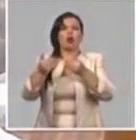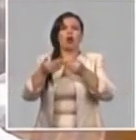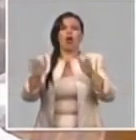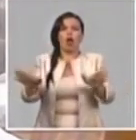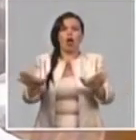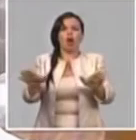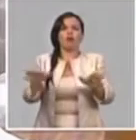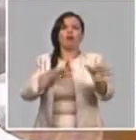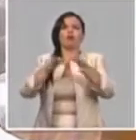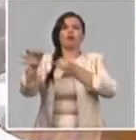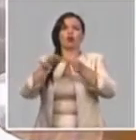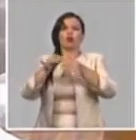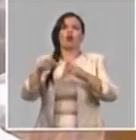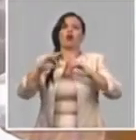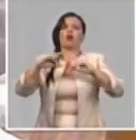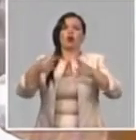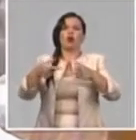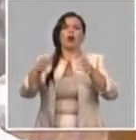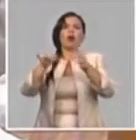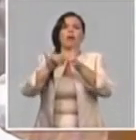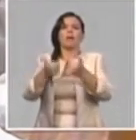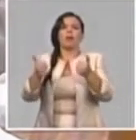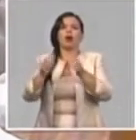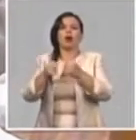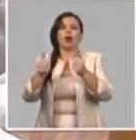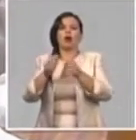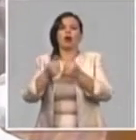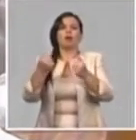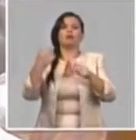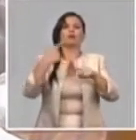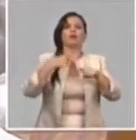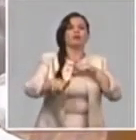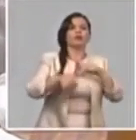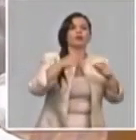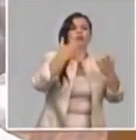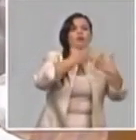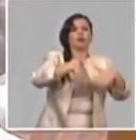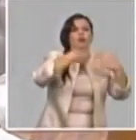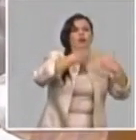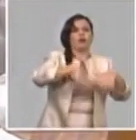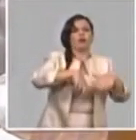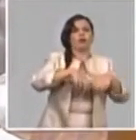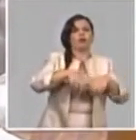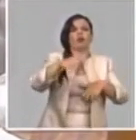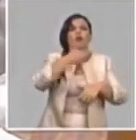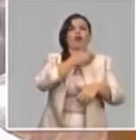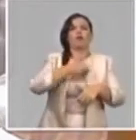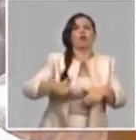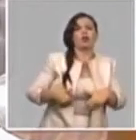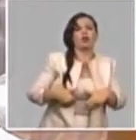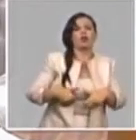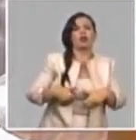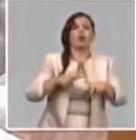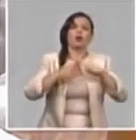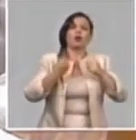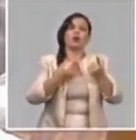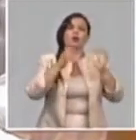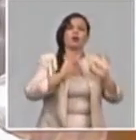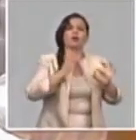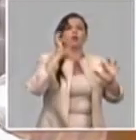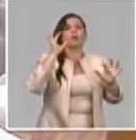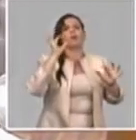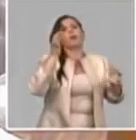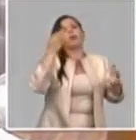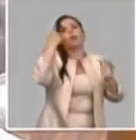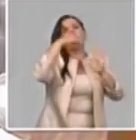recientemente también se ha limitado un poco la producción de la cervecería manaca a partir de las propias características del personal que trabaja allí, las distancias a que se mueven